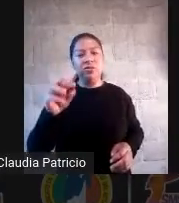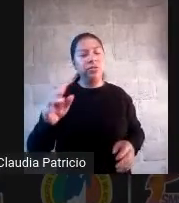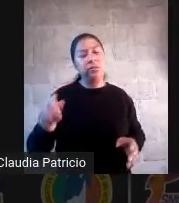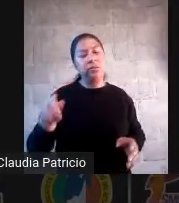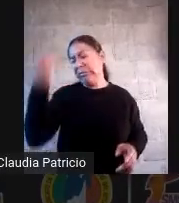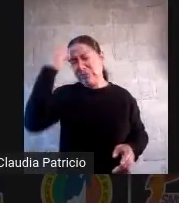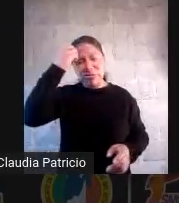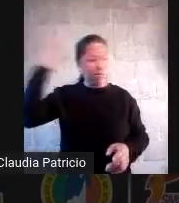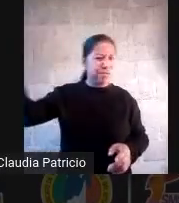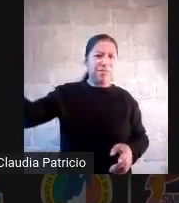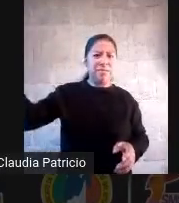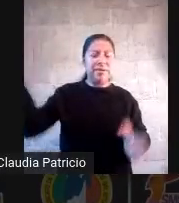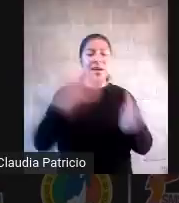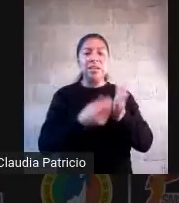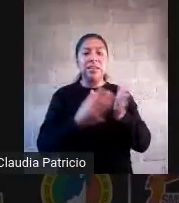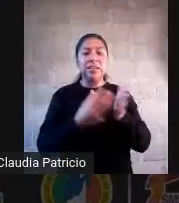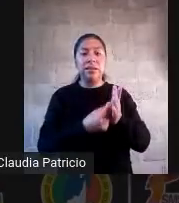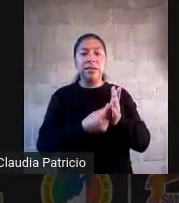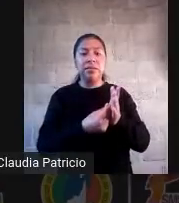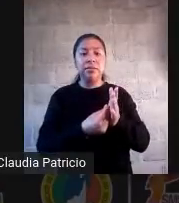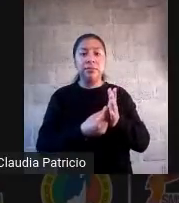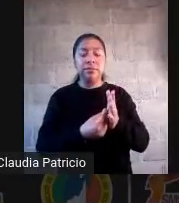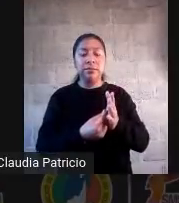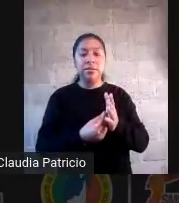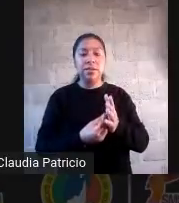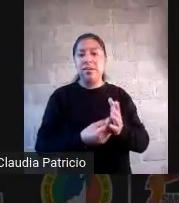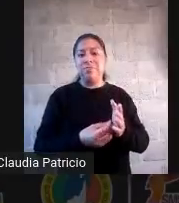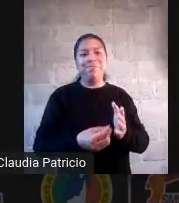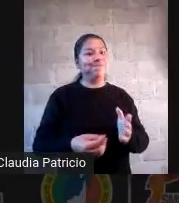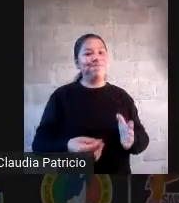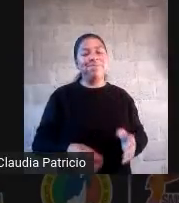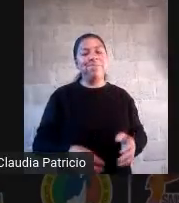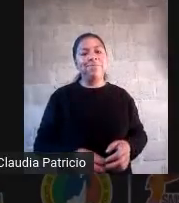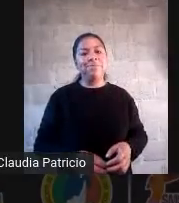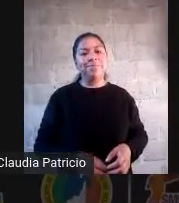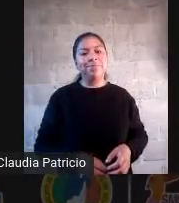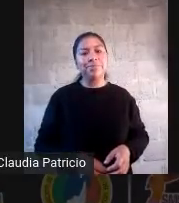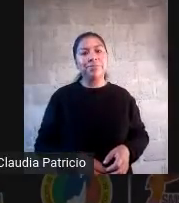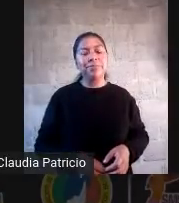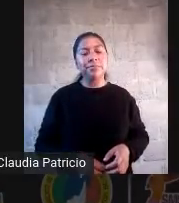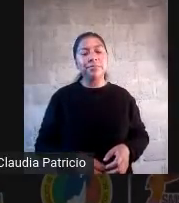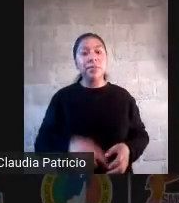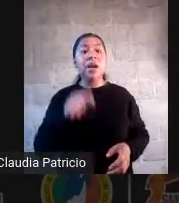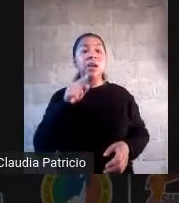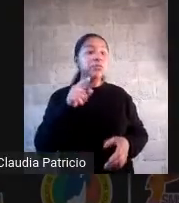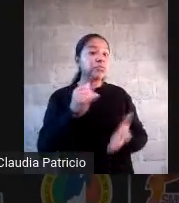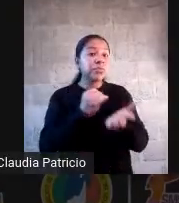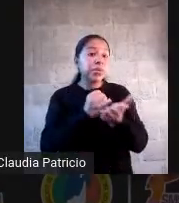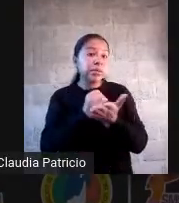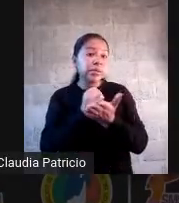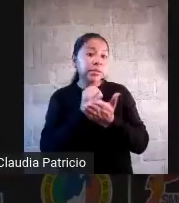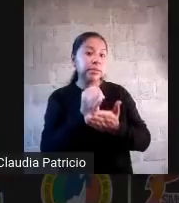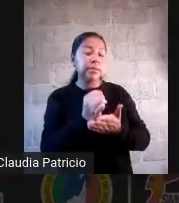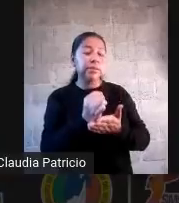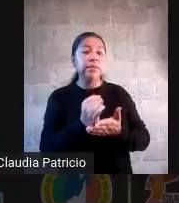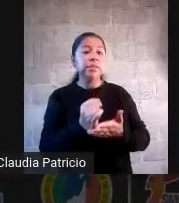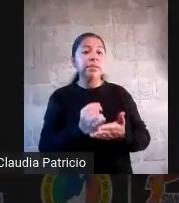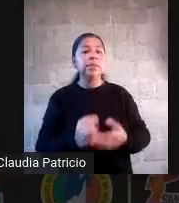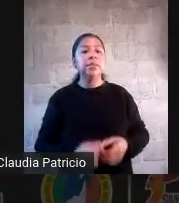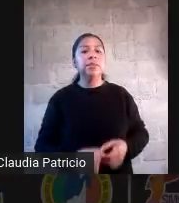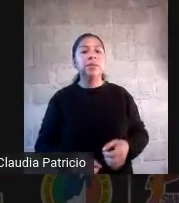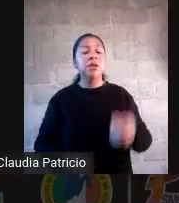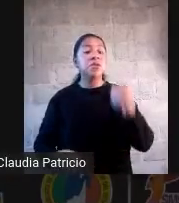No funcionó, quedó claro que no sirvió. Entonces, decide una modalidad distinta